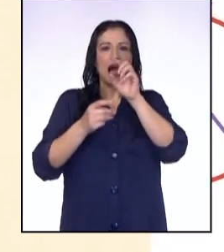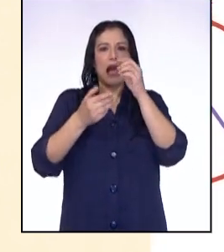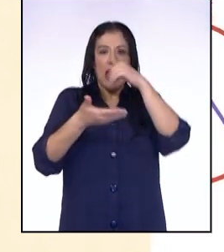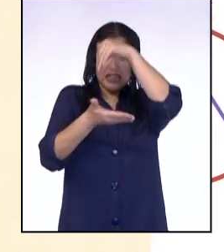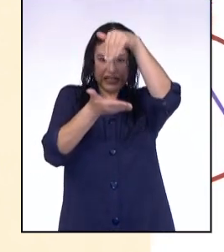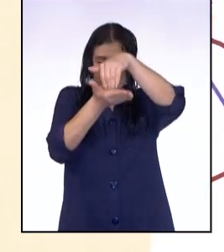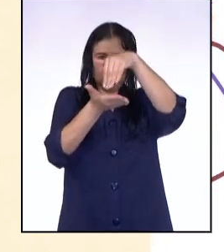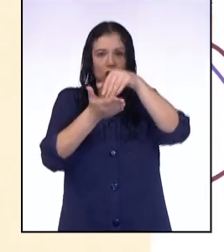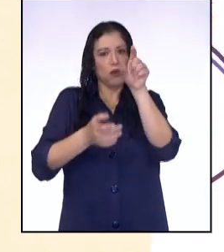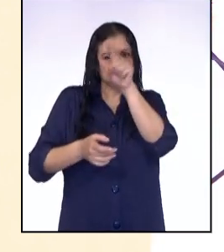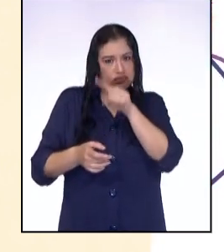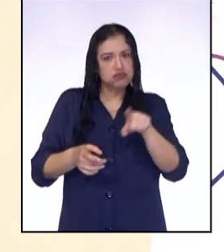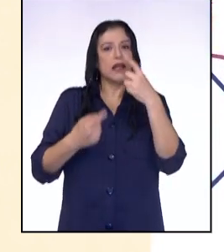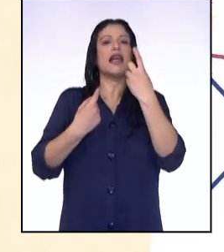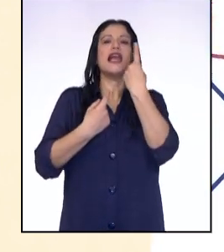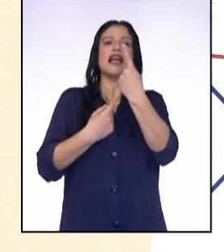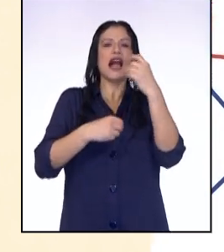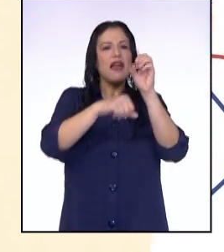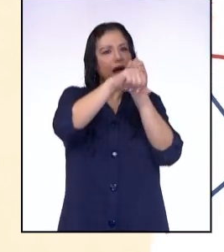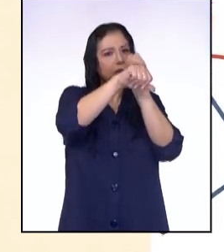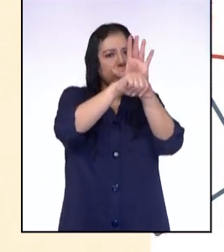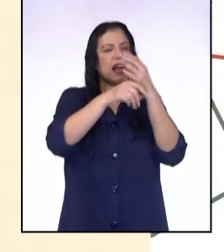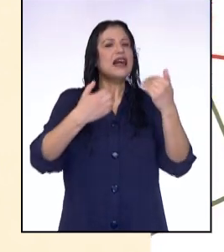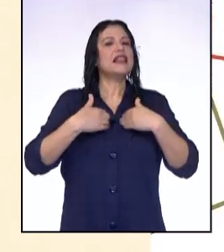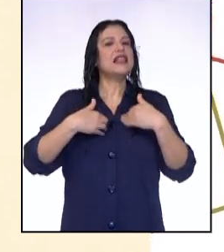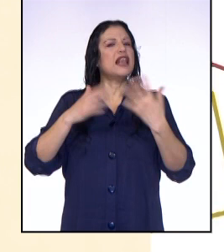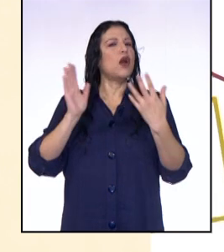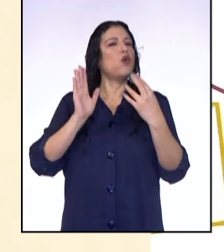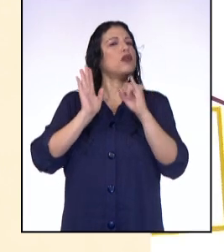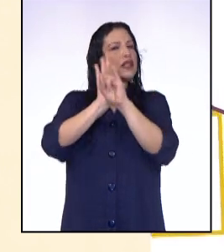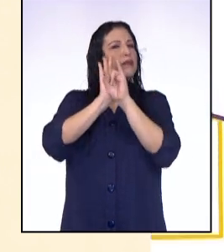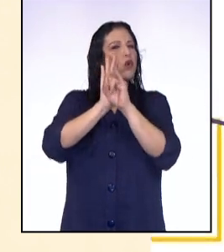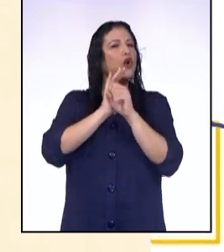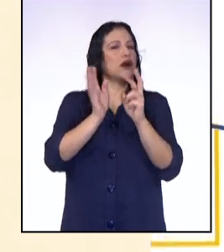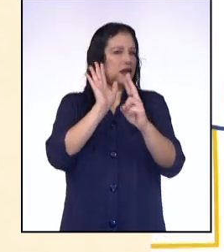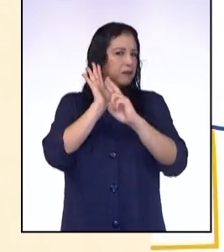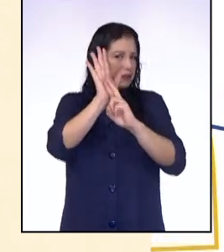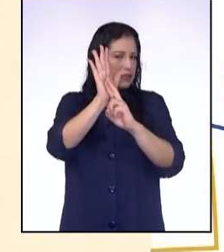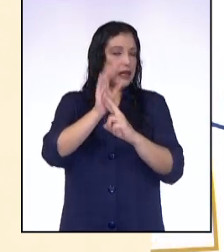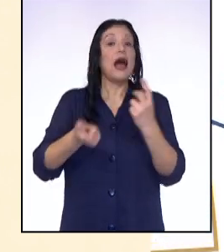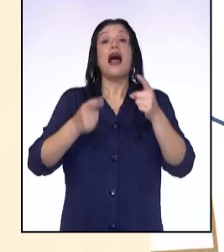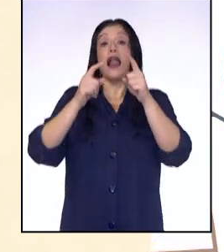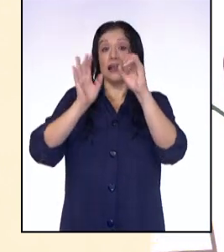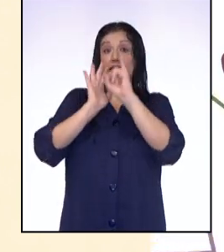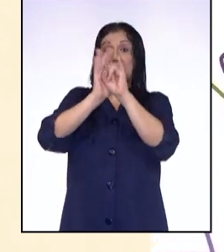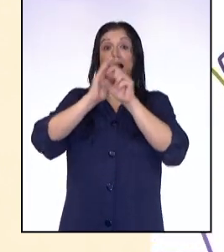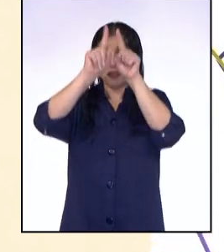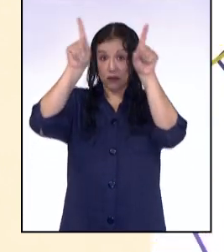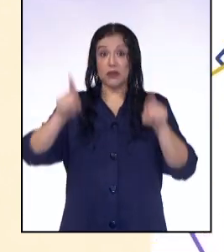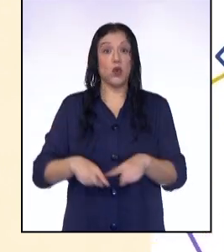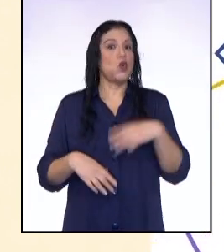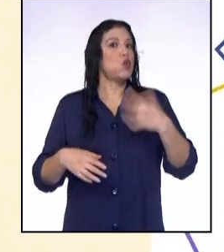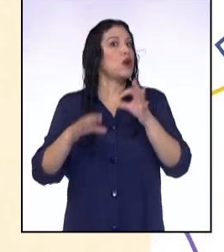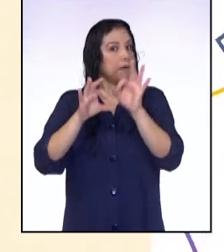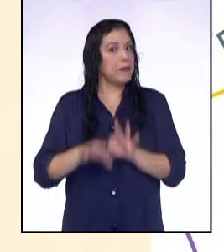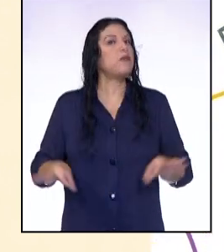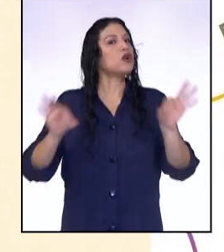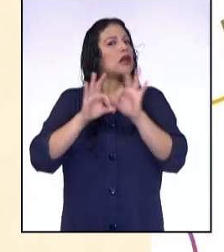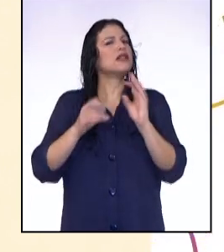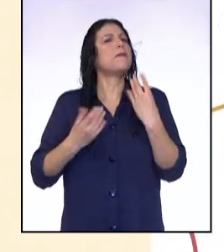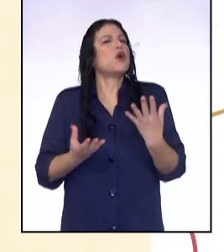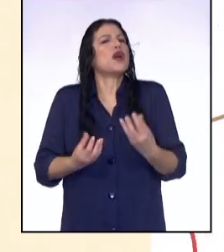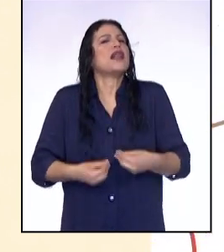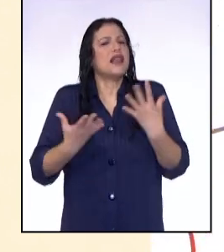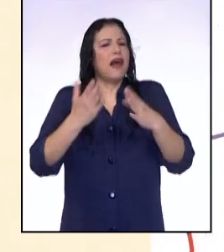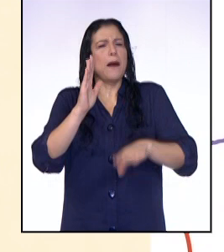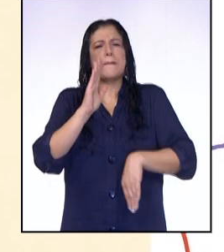y cada recomendación tiene una ilustración representándola. Las imágenes en las infografías son muy importantes porque dan gran